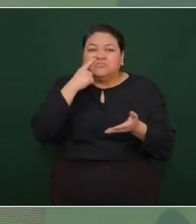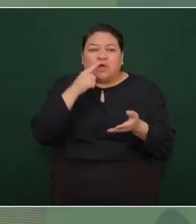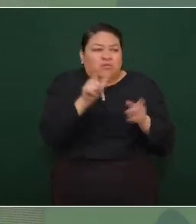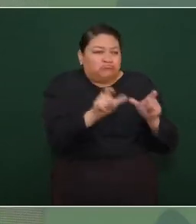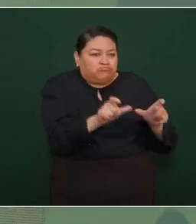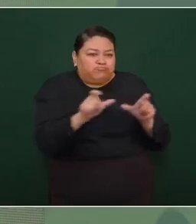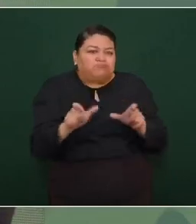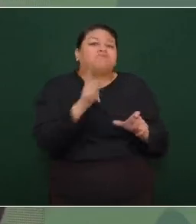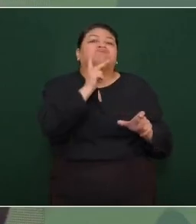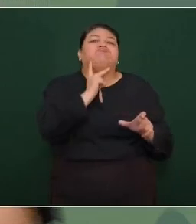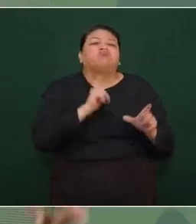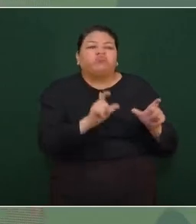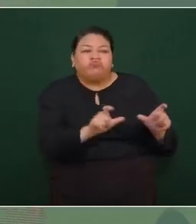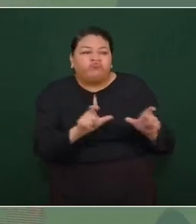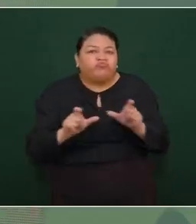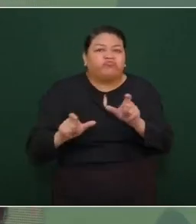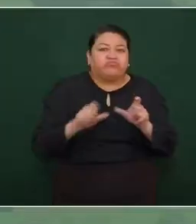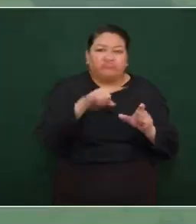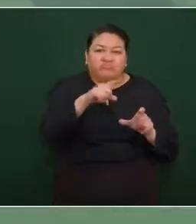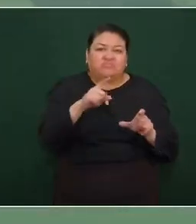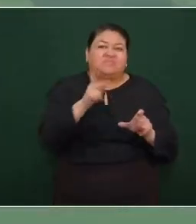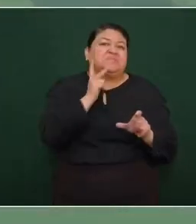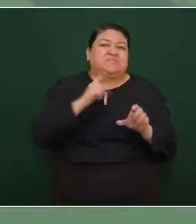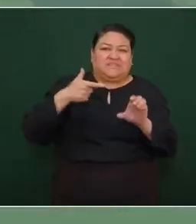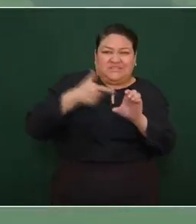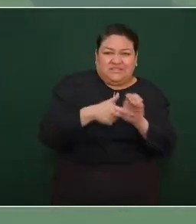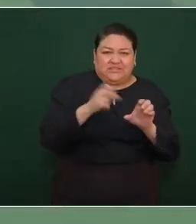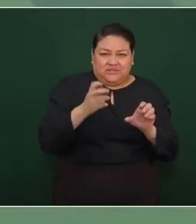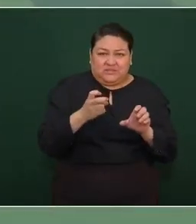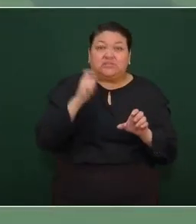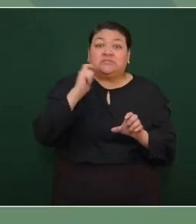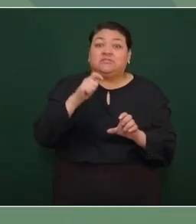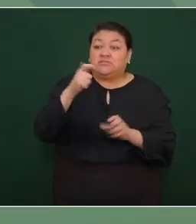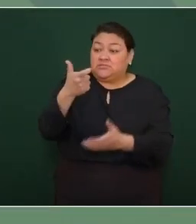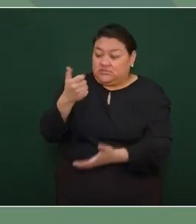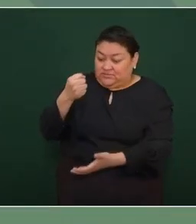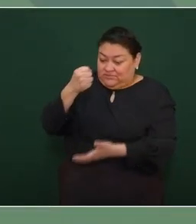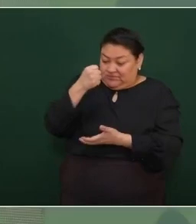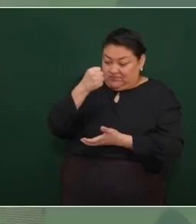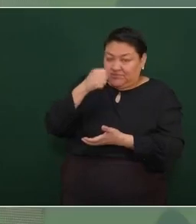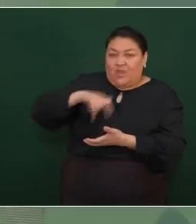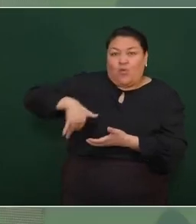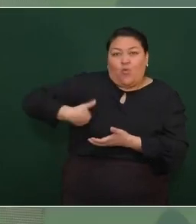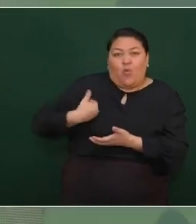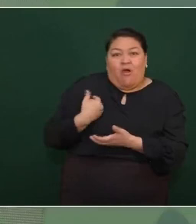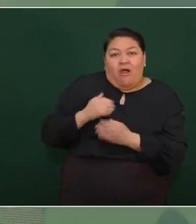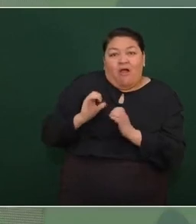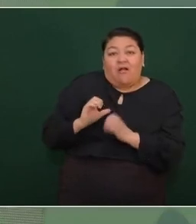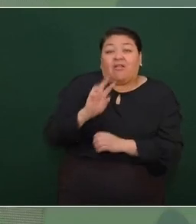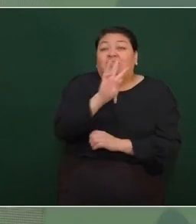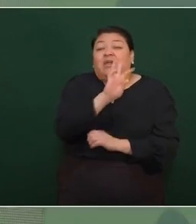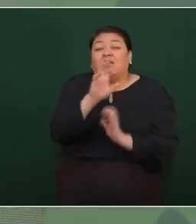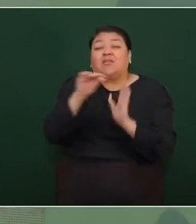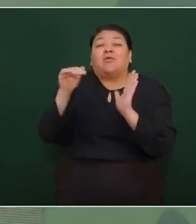el robo del huachicol en el tiempo que llevamos 300 mil millones de pesos.